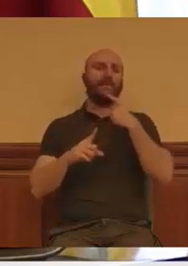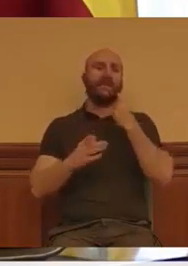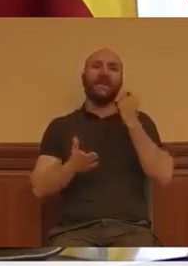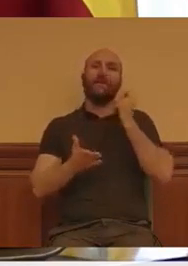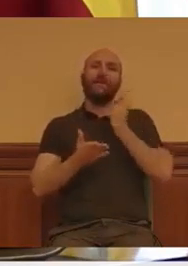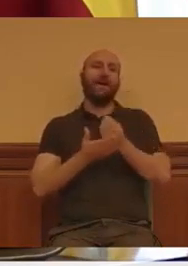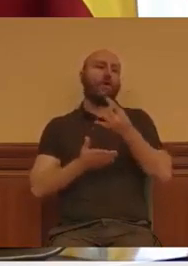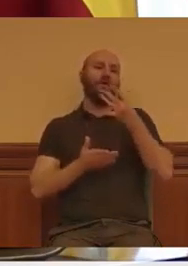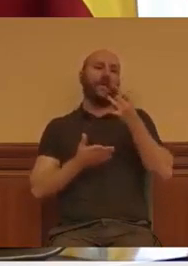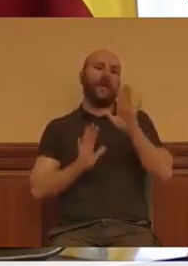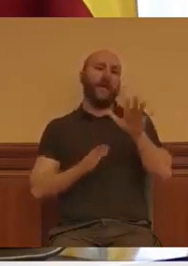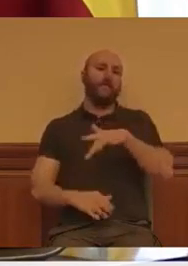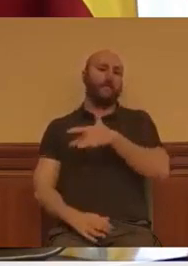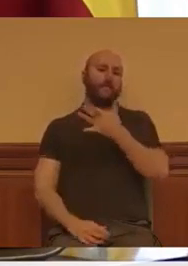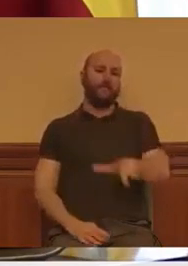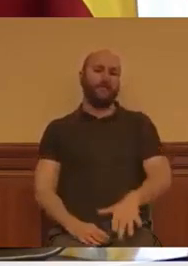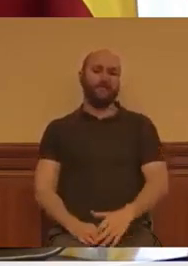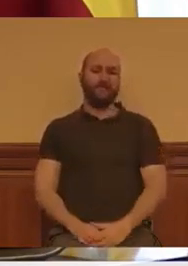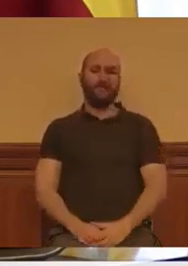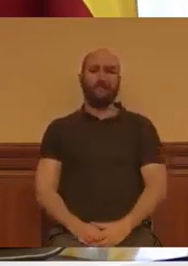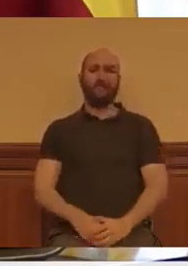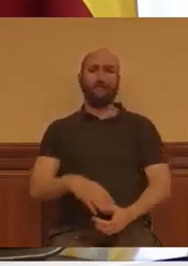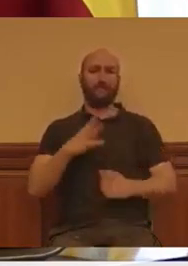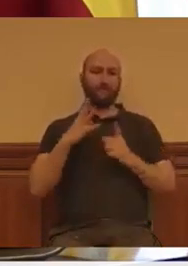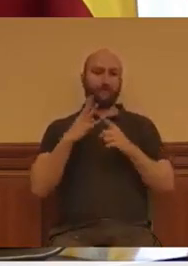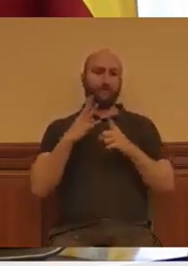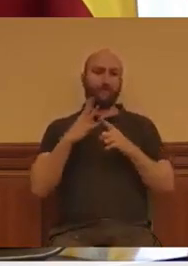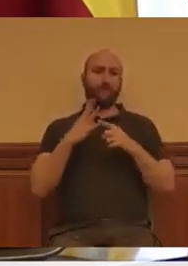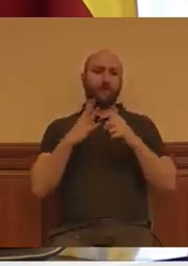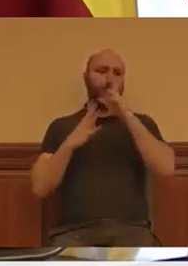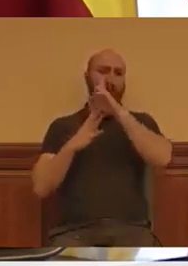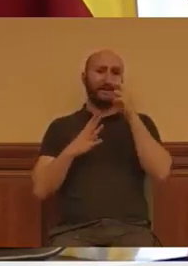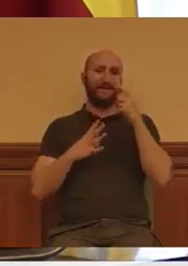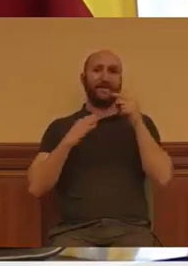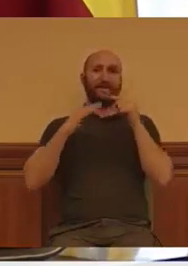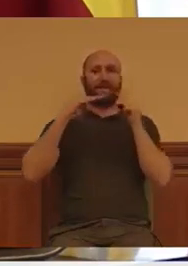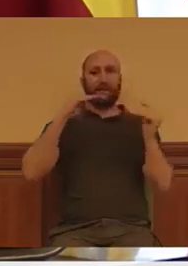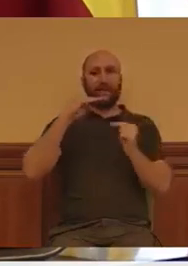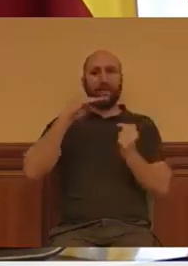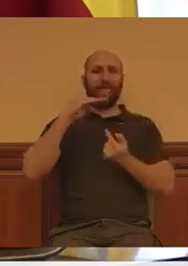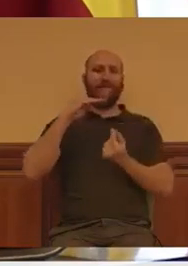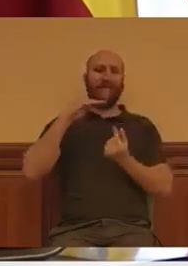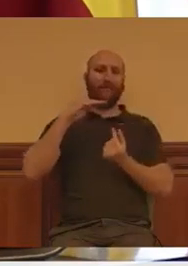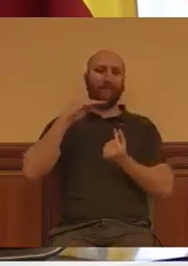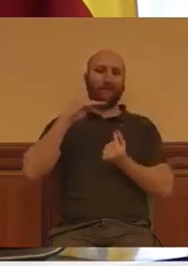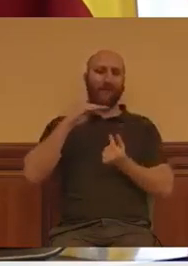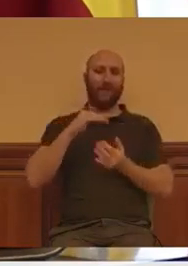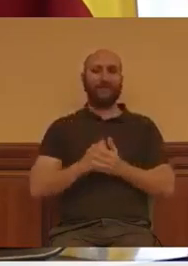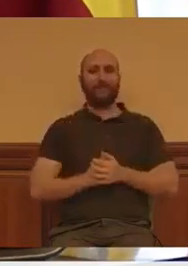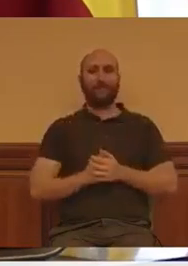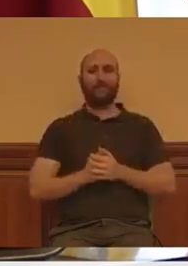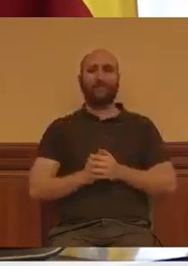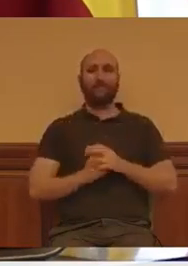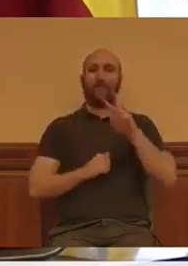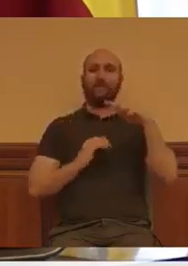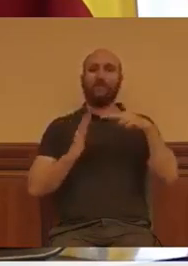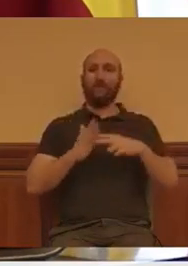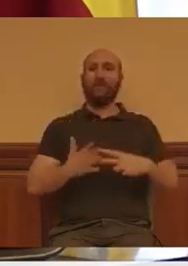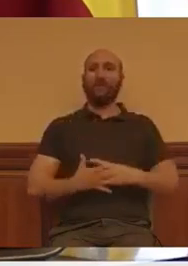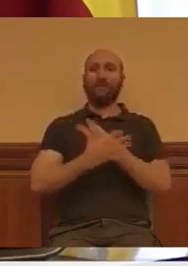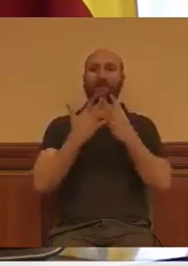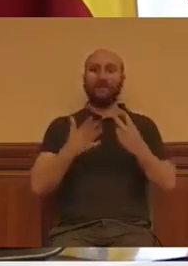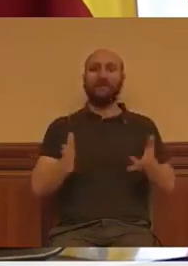sus deudas. Cuarto, Madrid tiene un saldo negativo de tesorería que en 2017 ascendía a